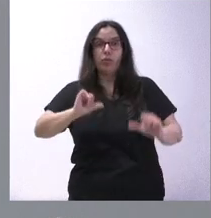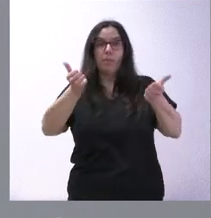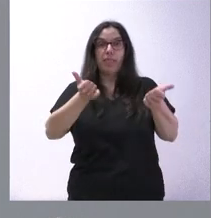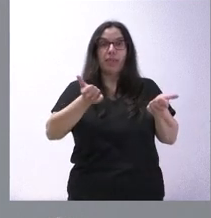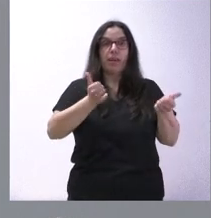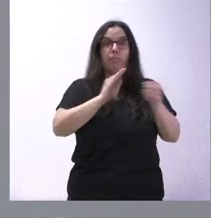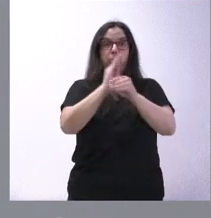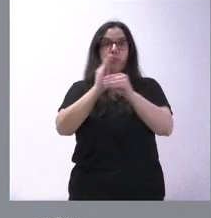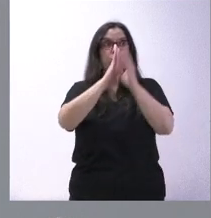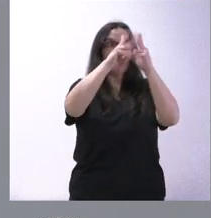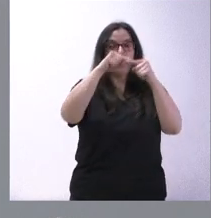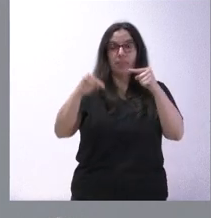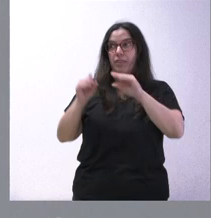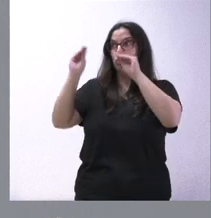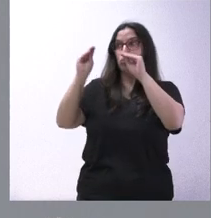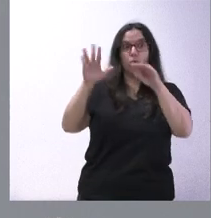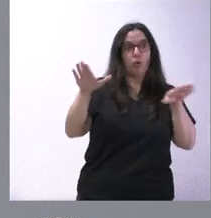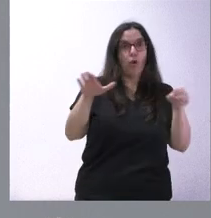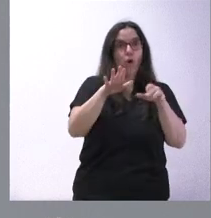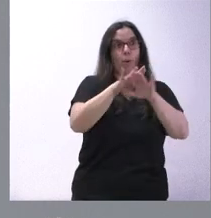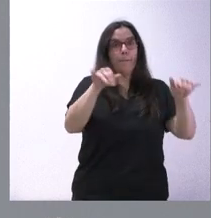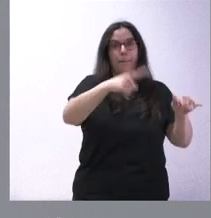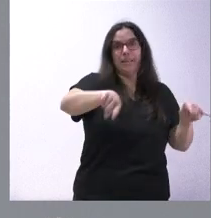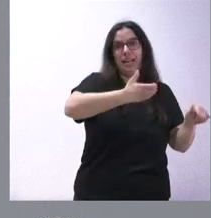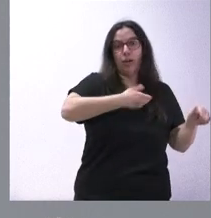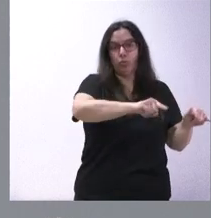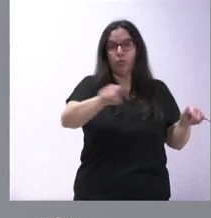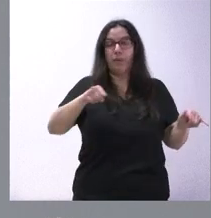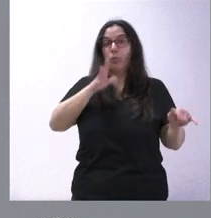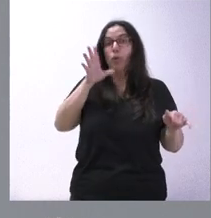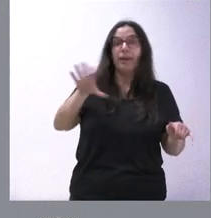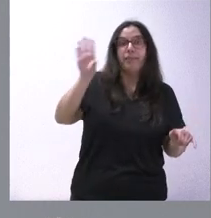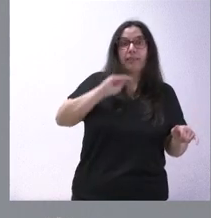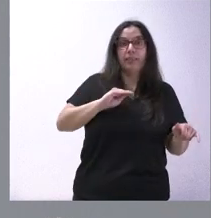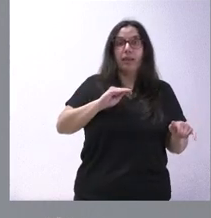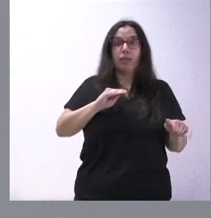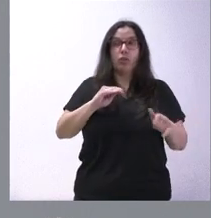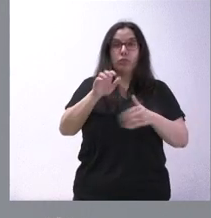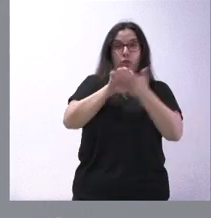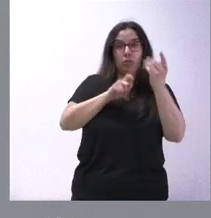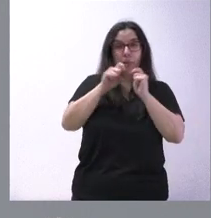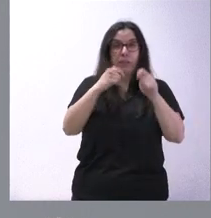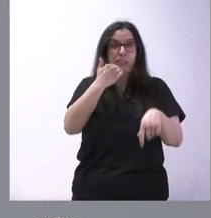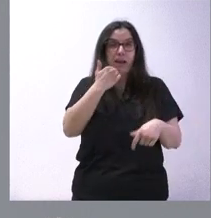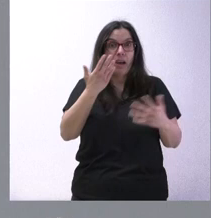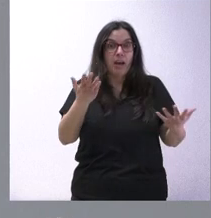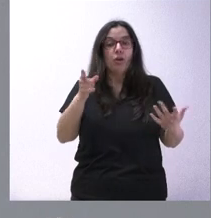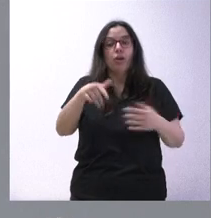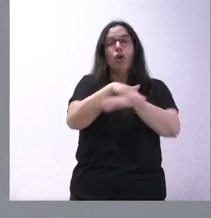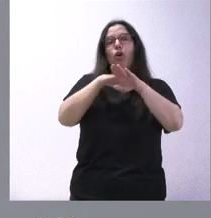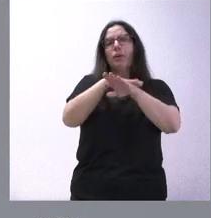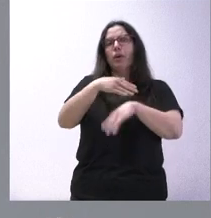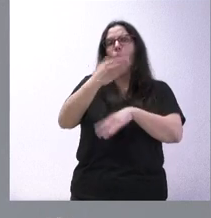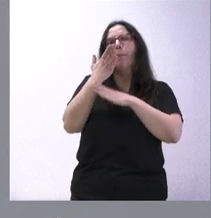el déficit del Gobierno. Porque me ha parecido entender en alguna nota de prensa que el Gobierno está